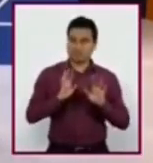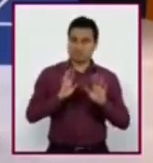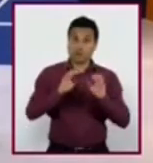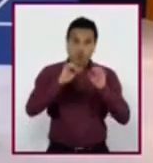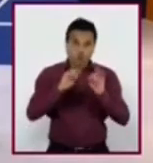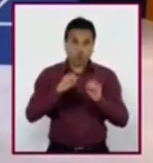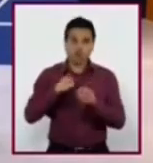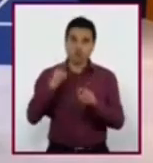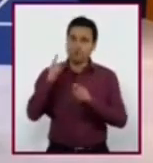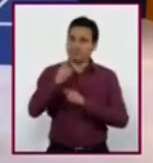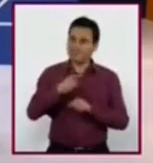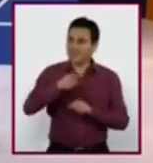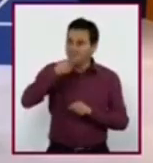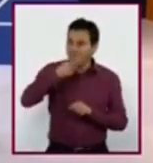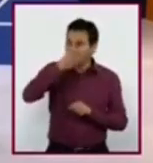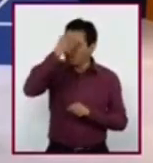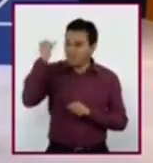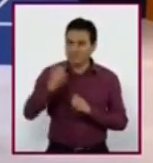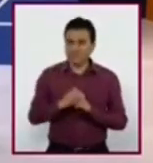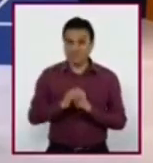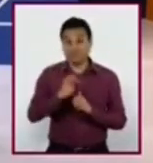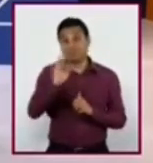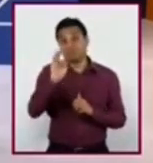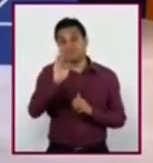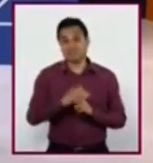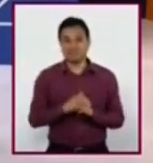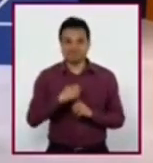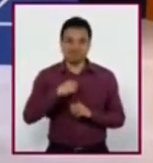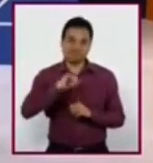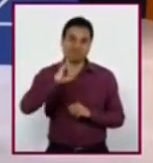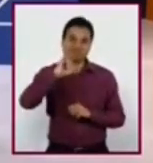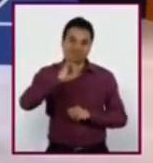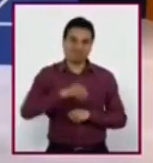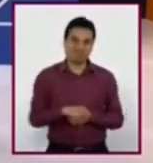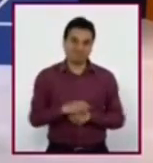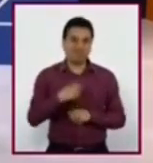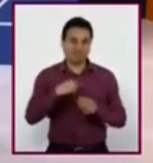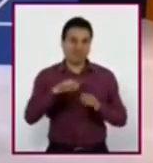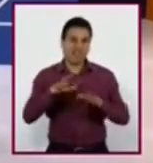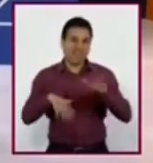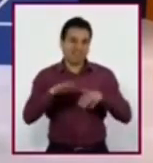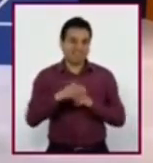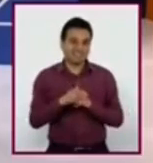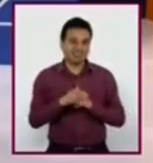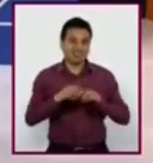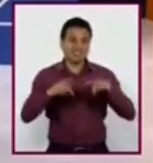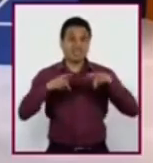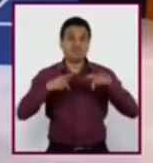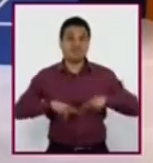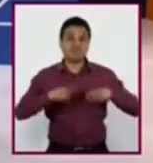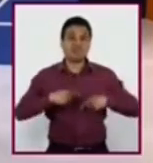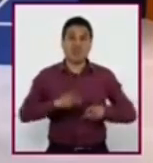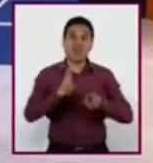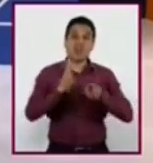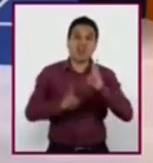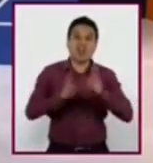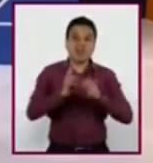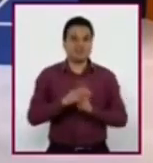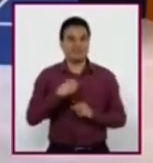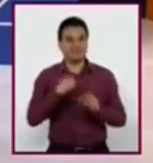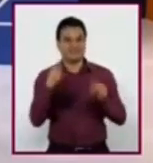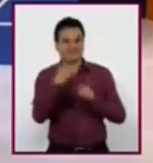usado esas frases o alguna similar. Yo debo reconocer que a veces he llegado a criticar a otros por su forma de hablar.